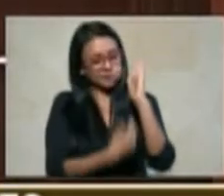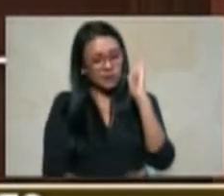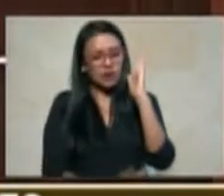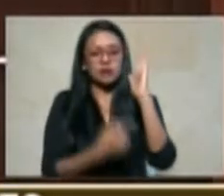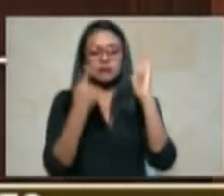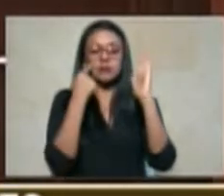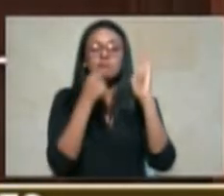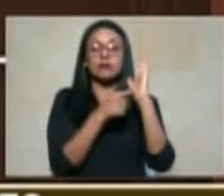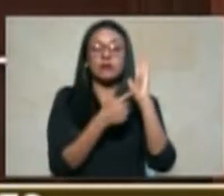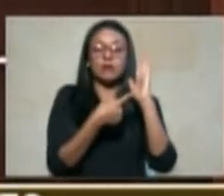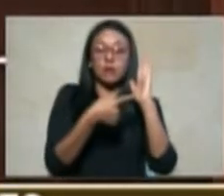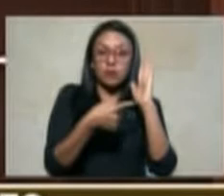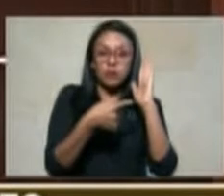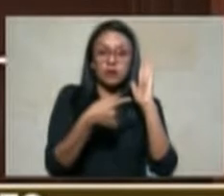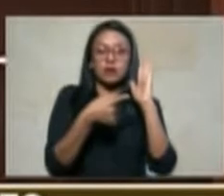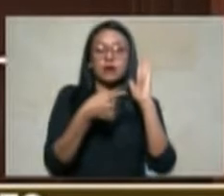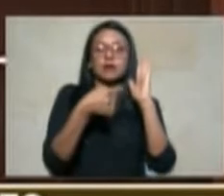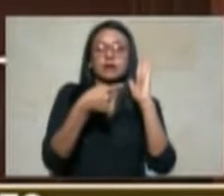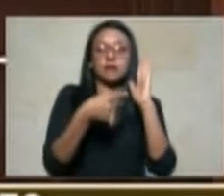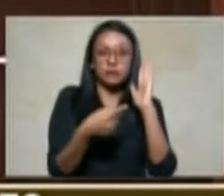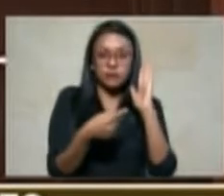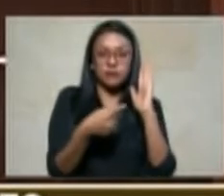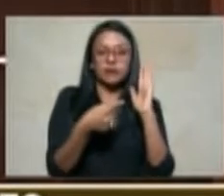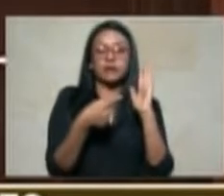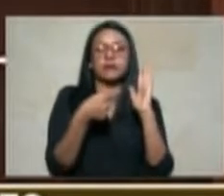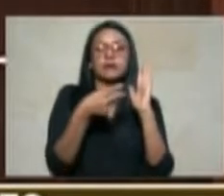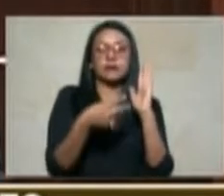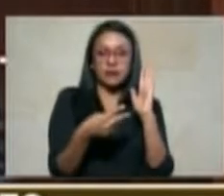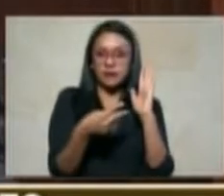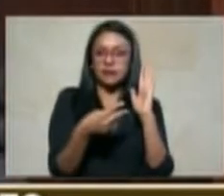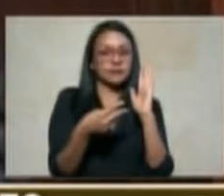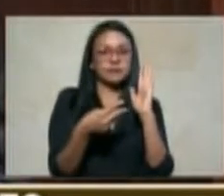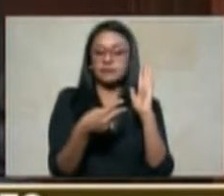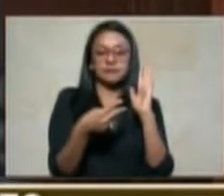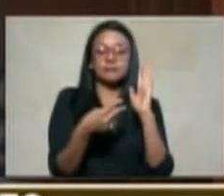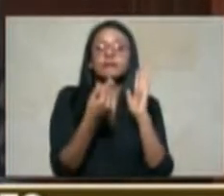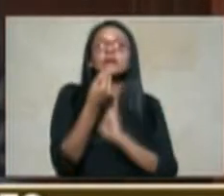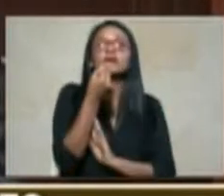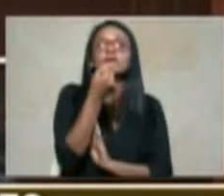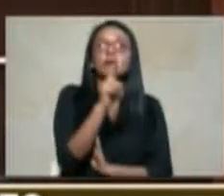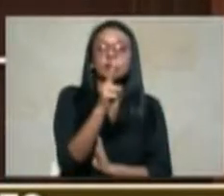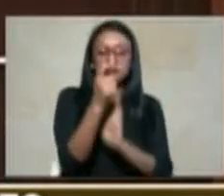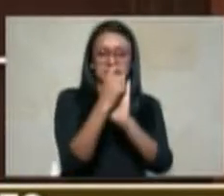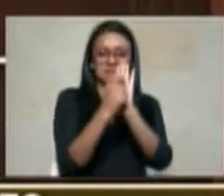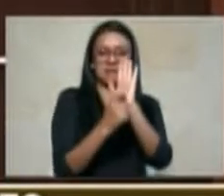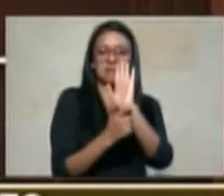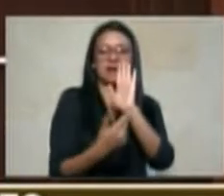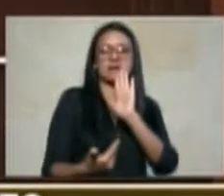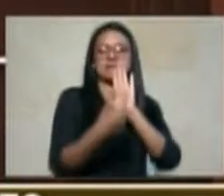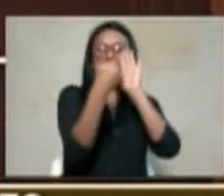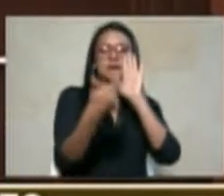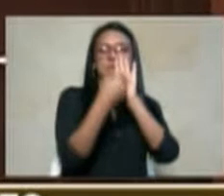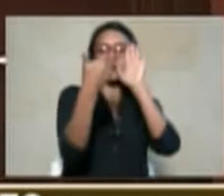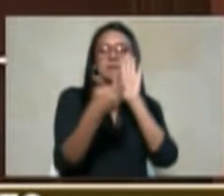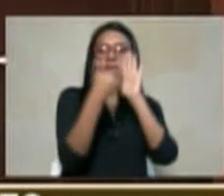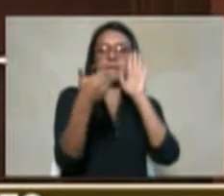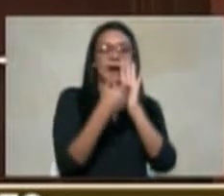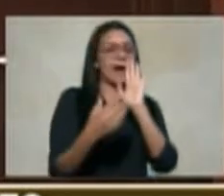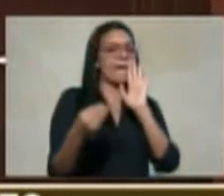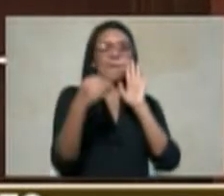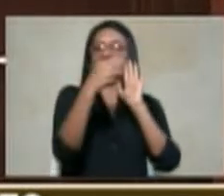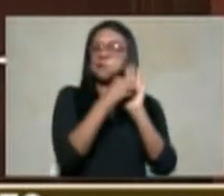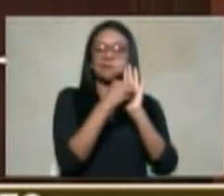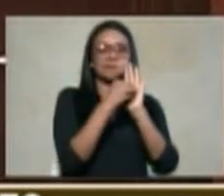de dos ni de tres sino de doce demandas de inconstitucionalidad ante la honorable corte